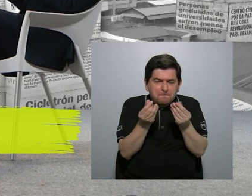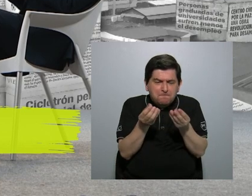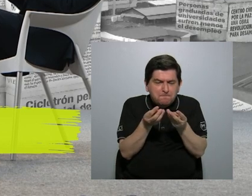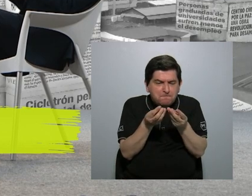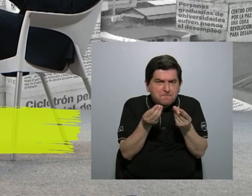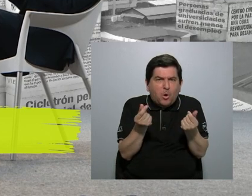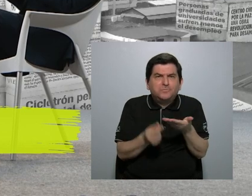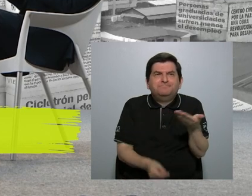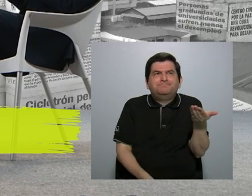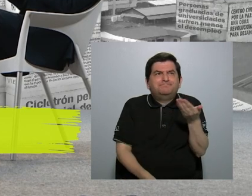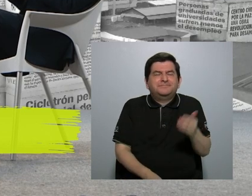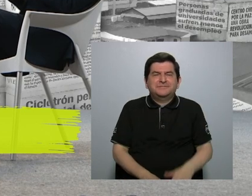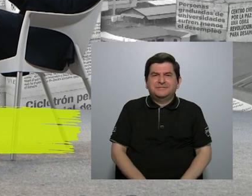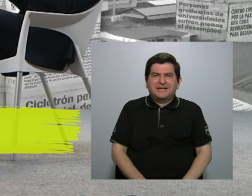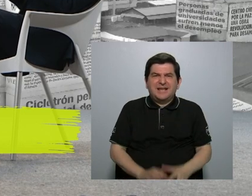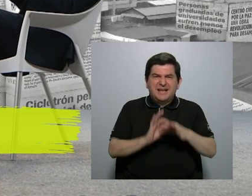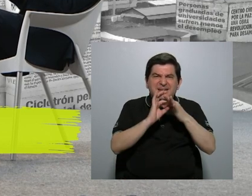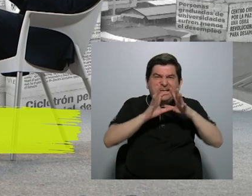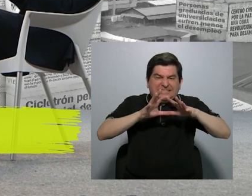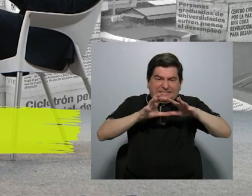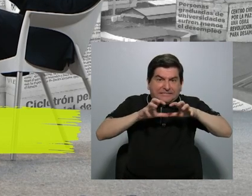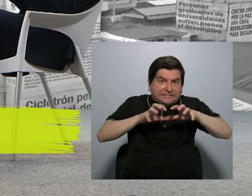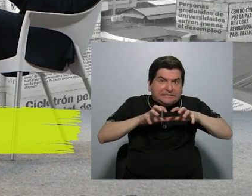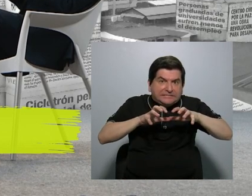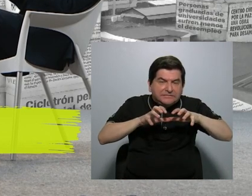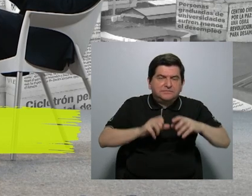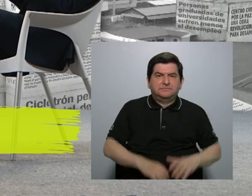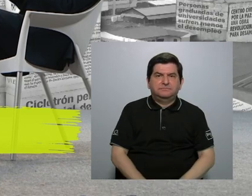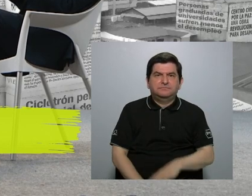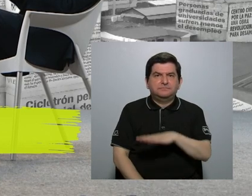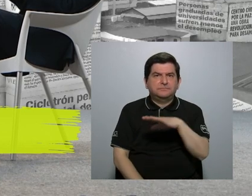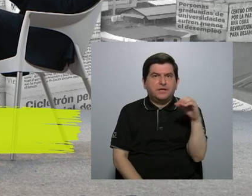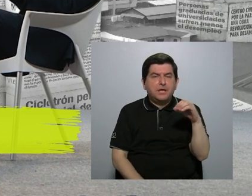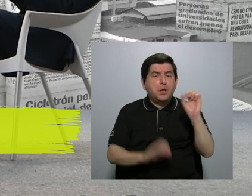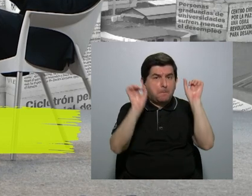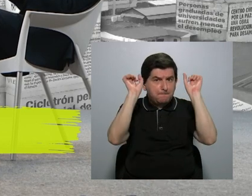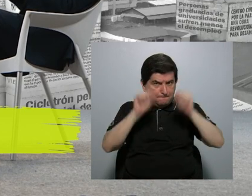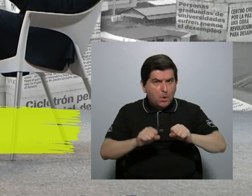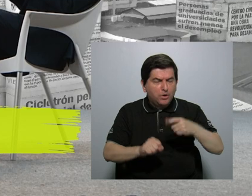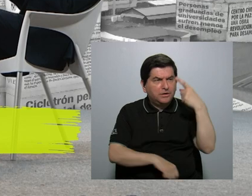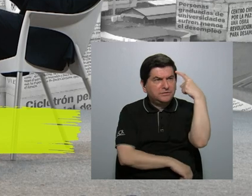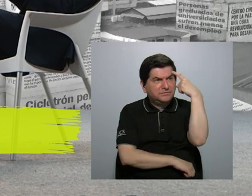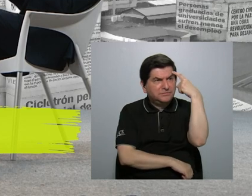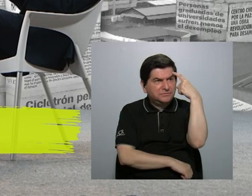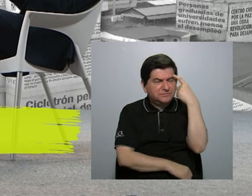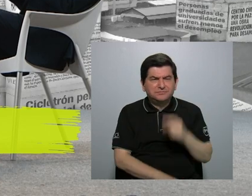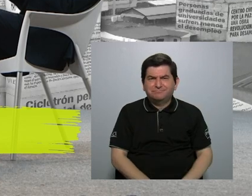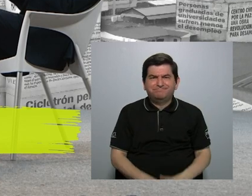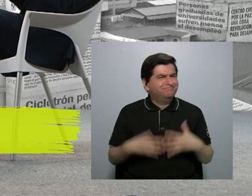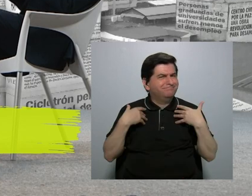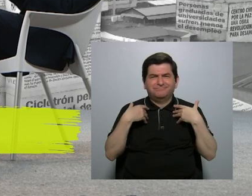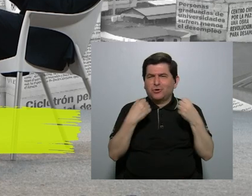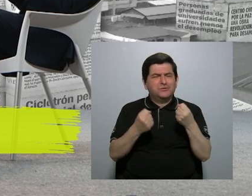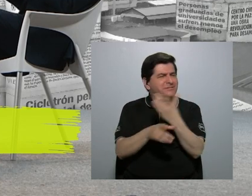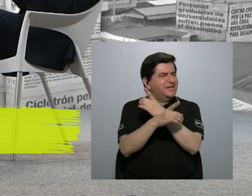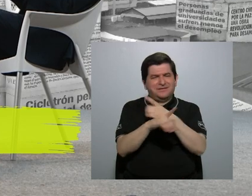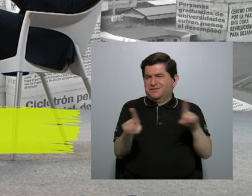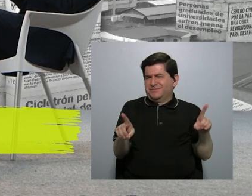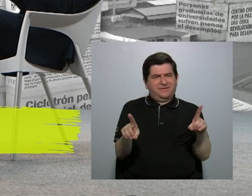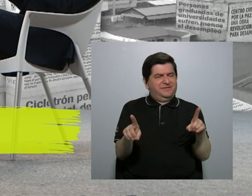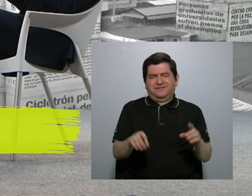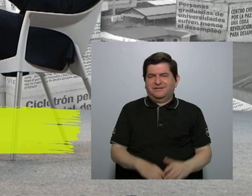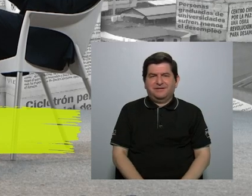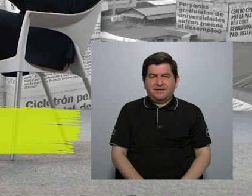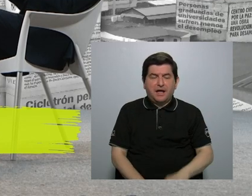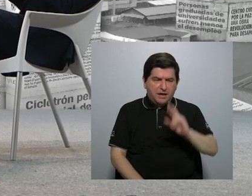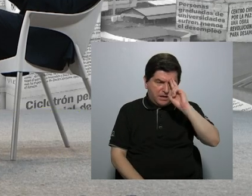una tensa relación y que podríamos pensar que es poco sana para la democracia. Tiene